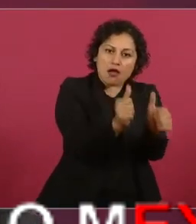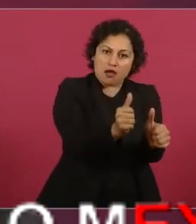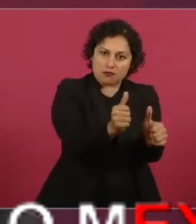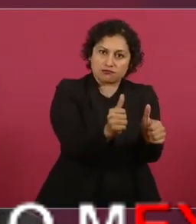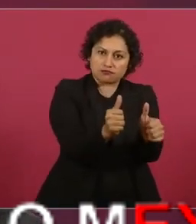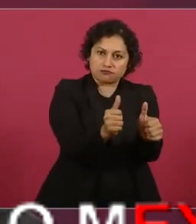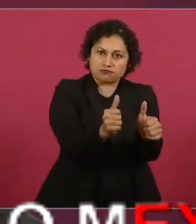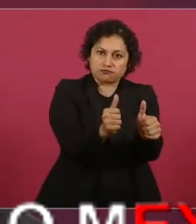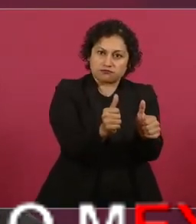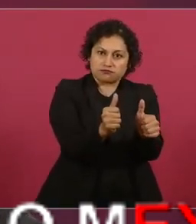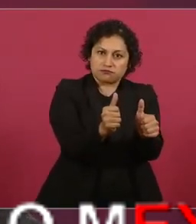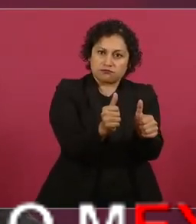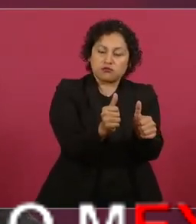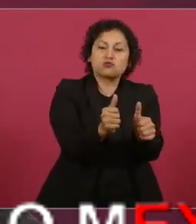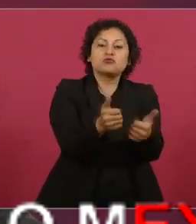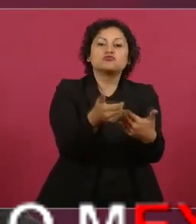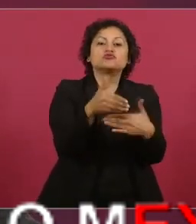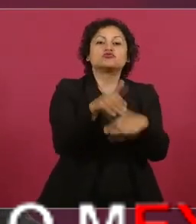riqueza petrolera